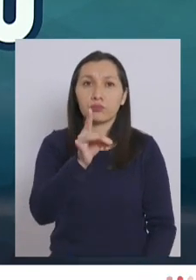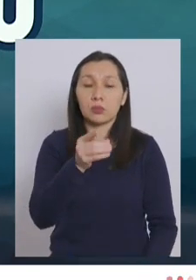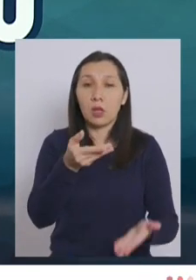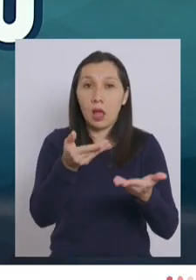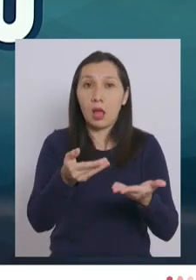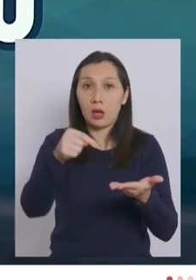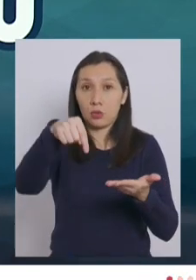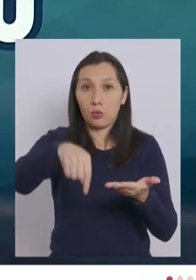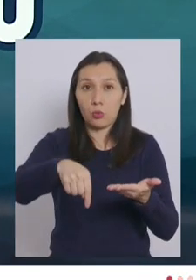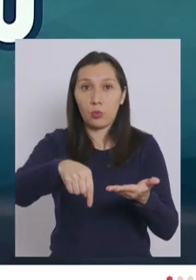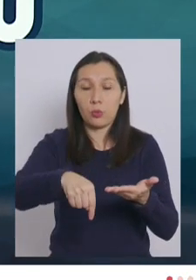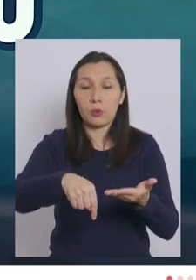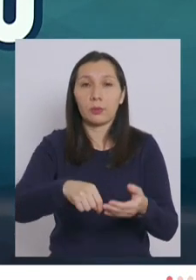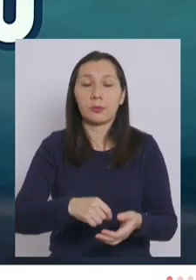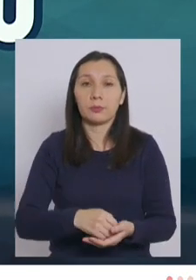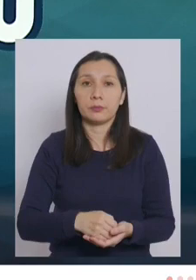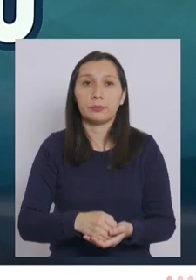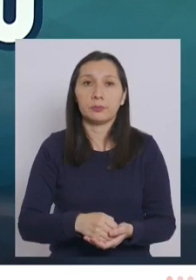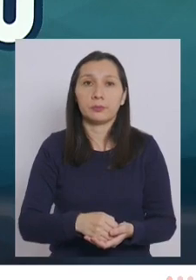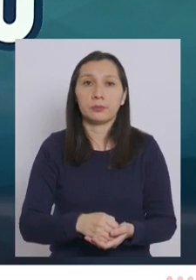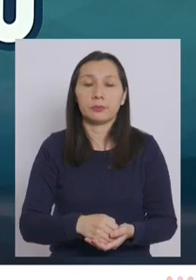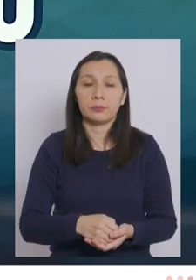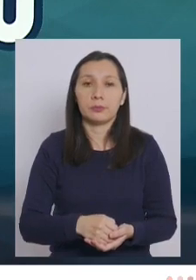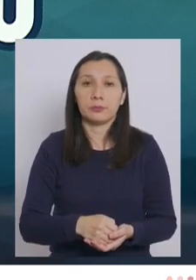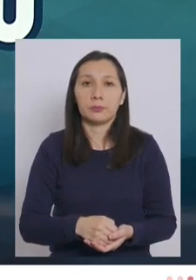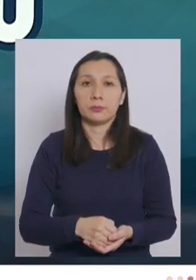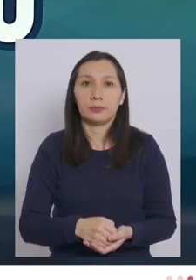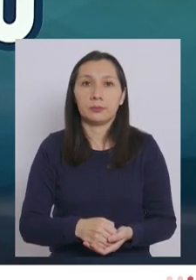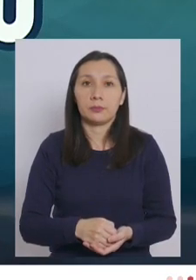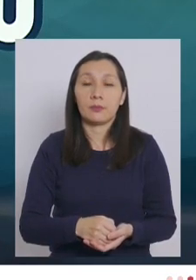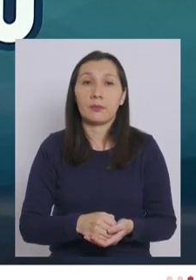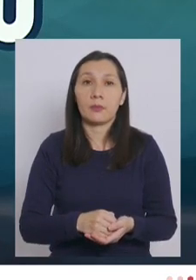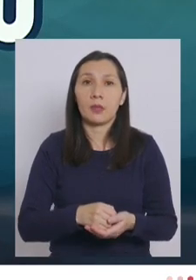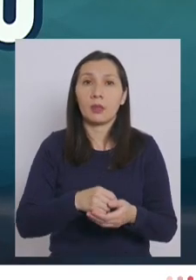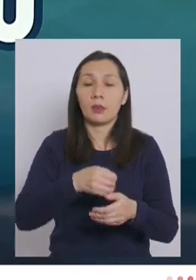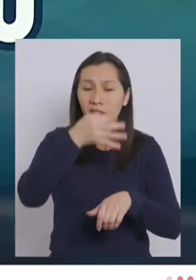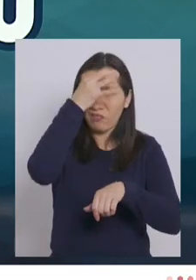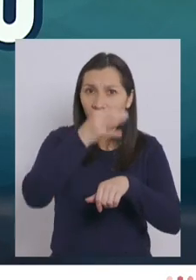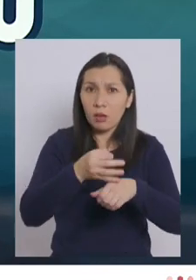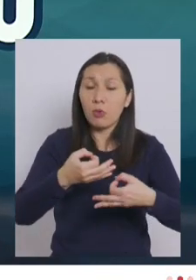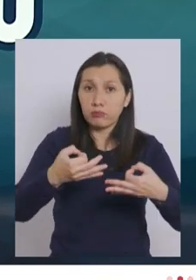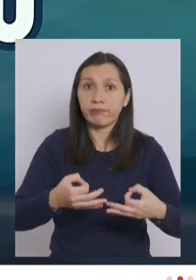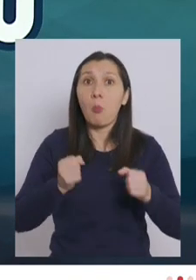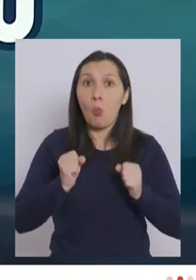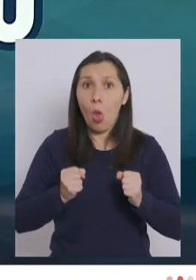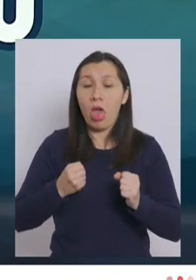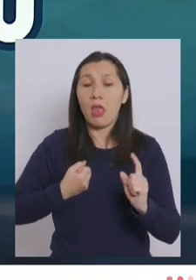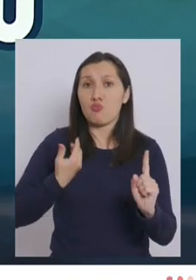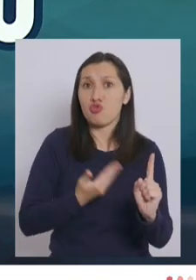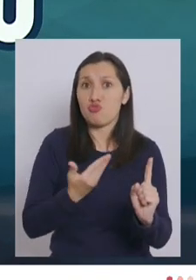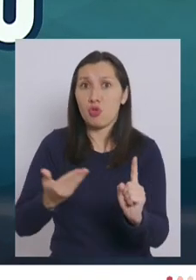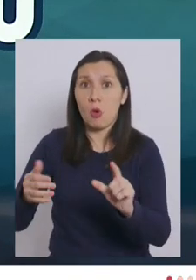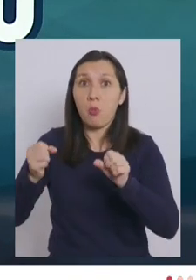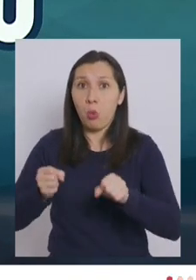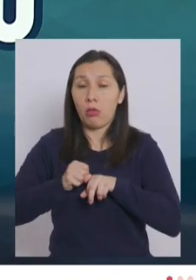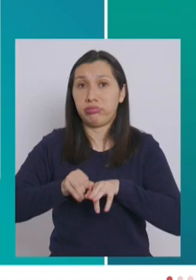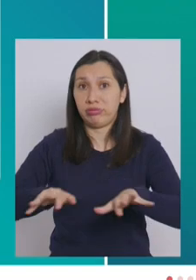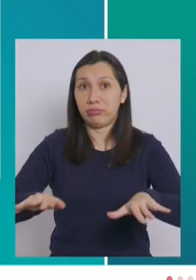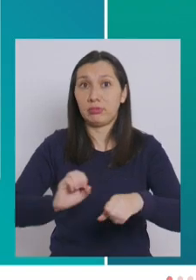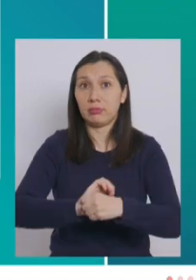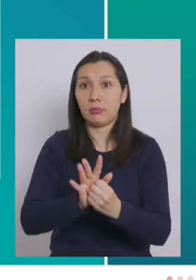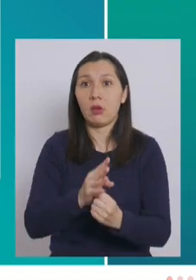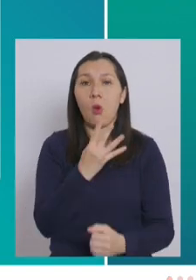hoy día con pacientes activos, tenemos 44